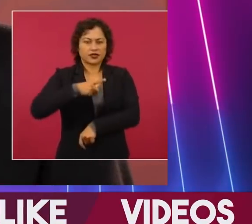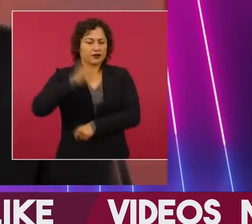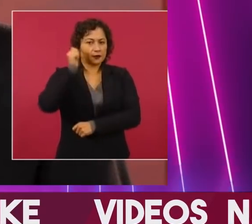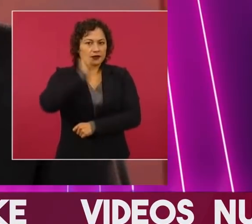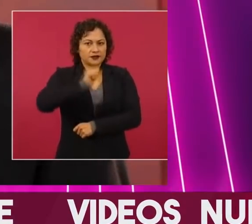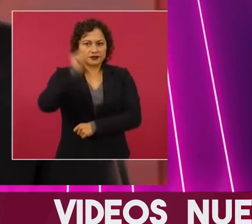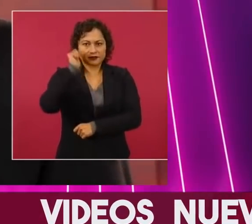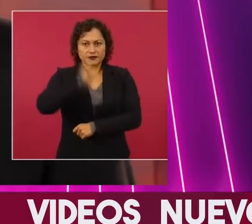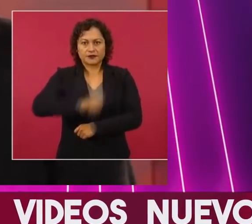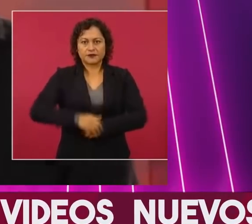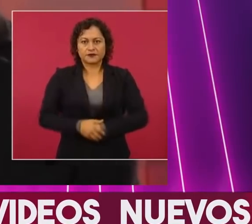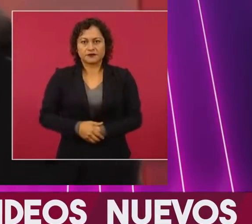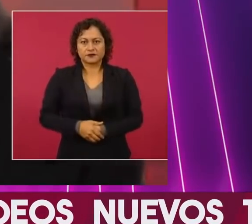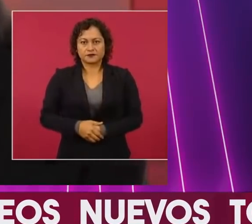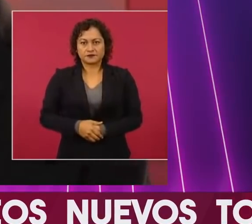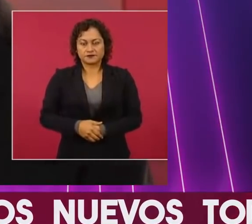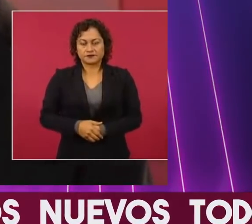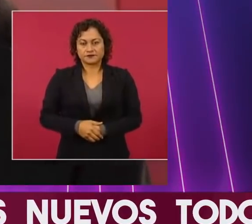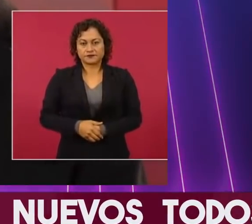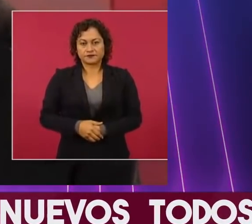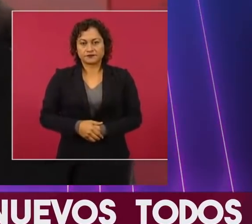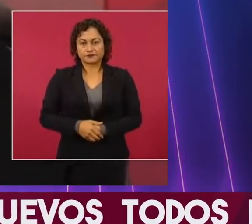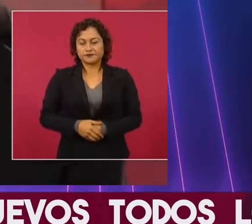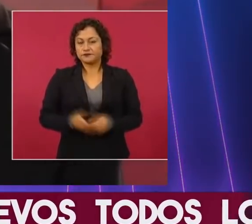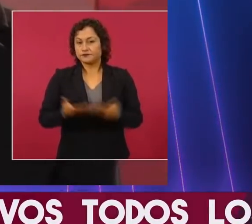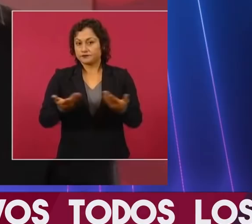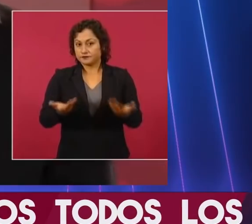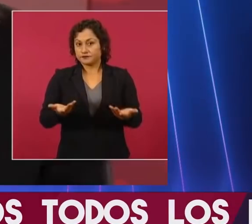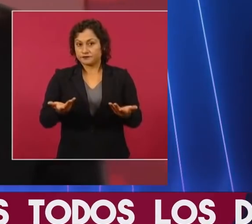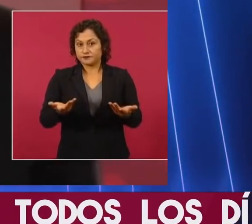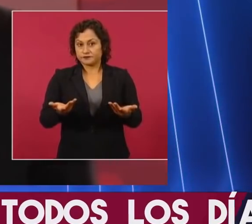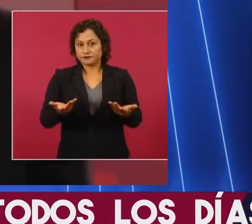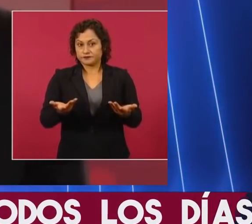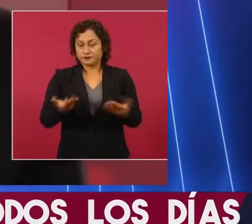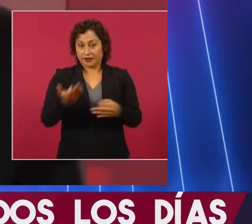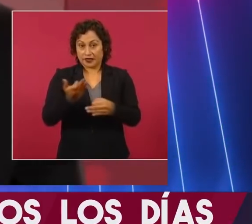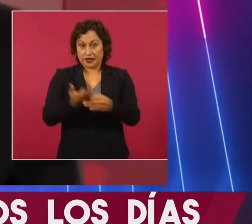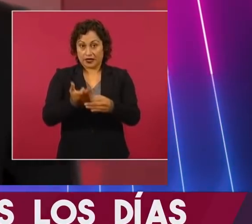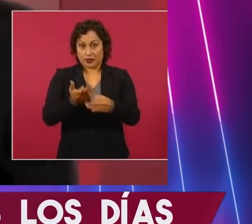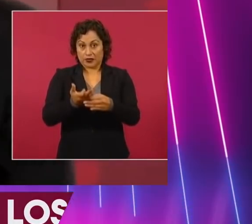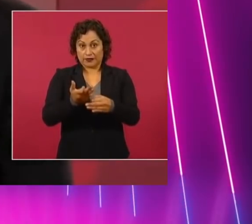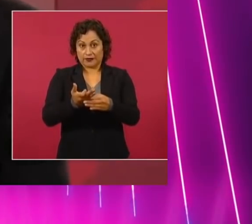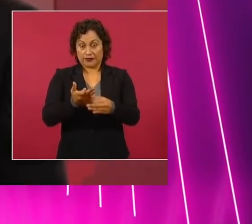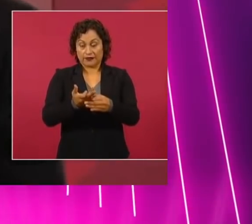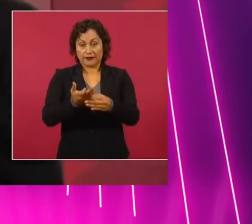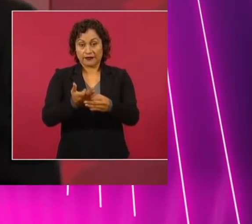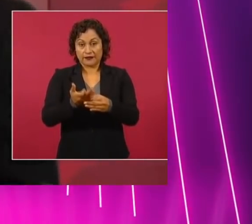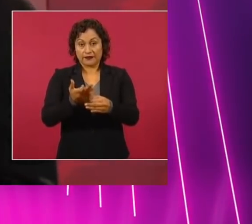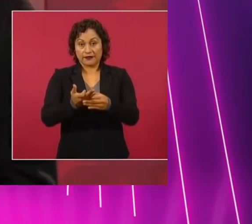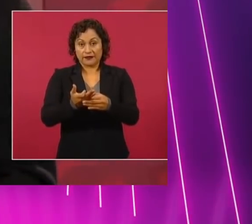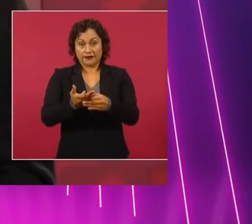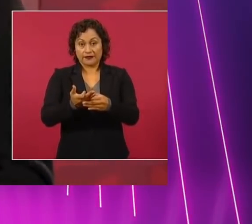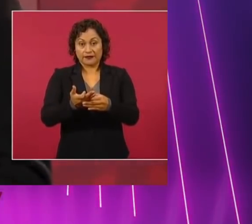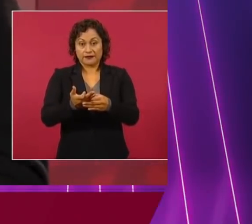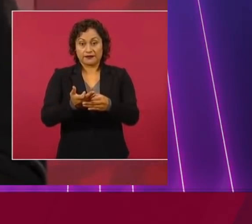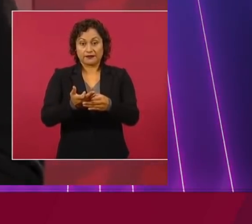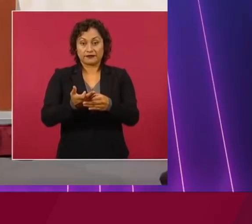Y esto podría